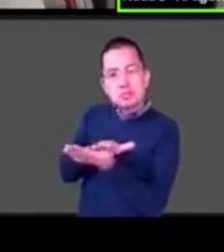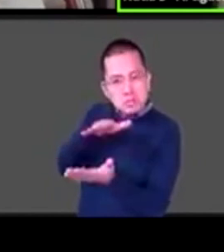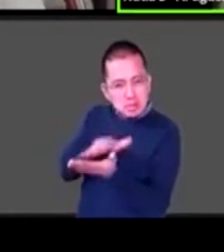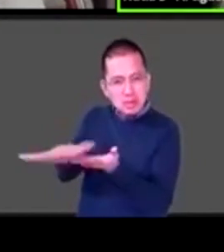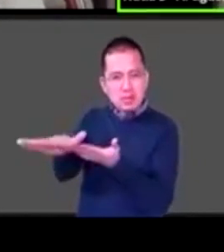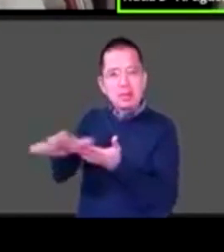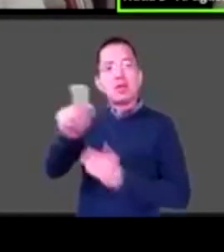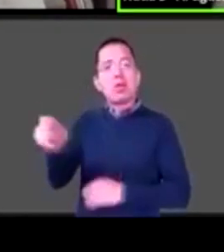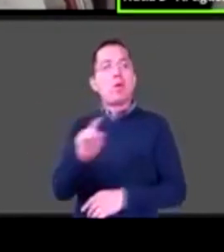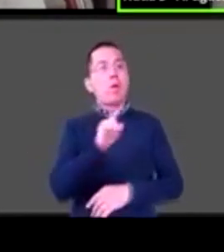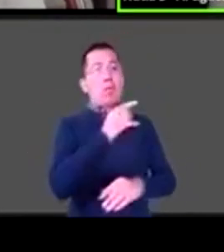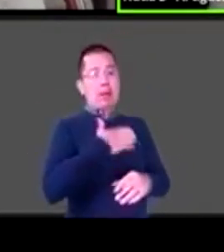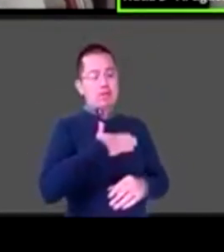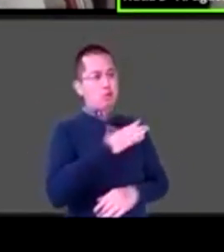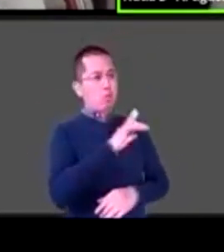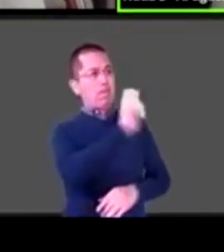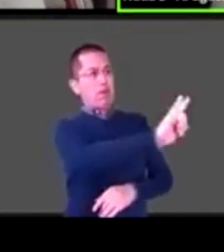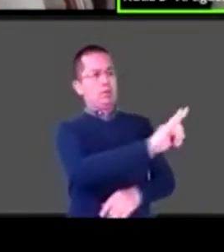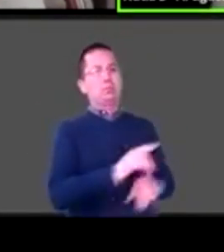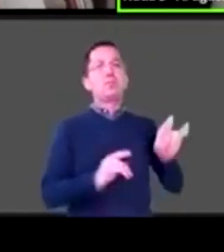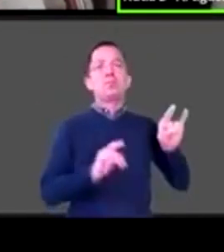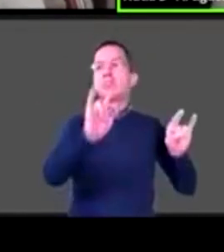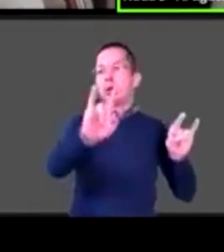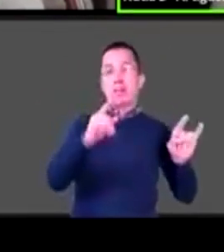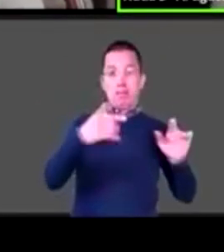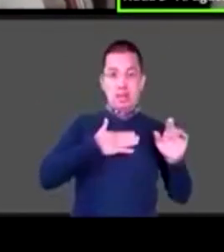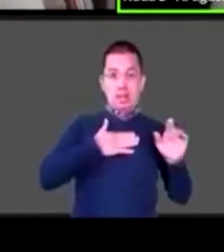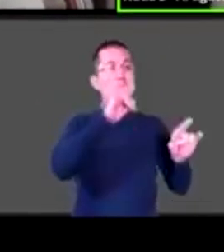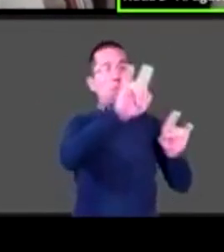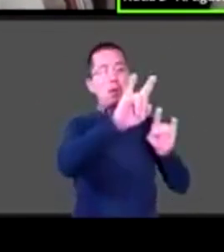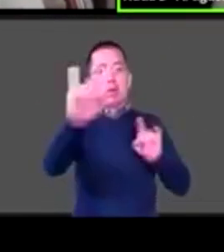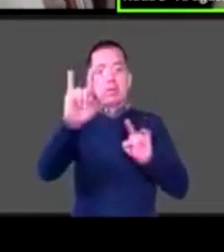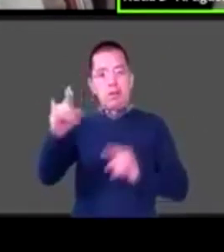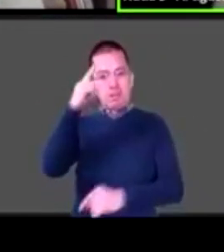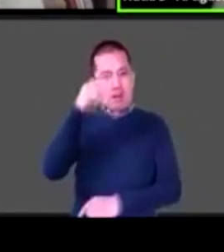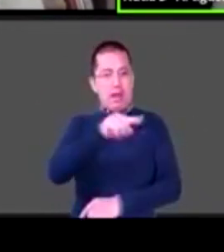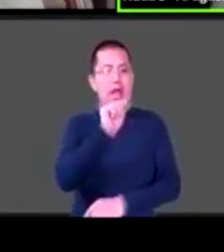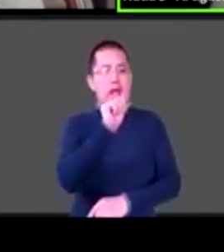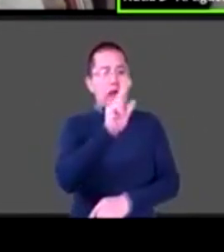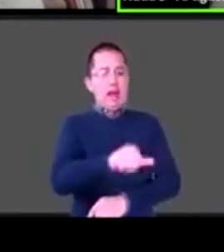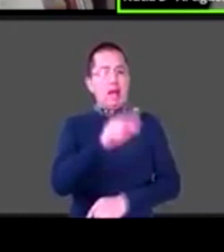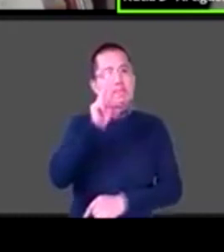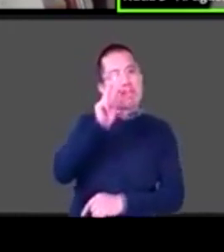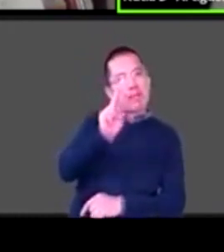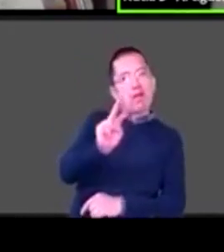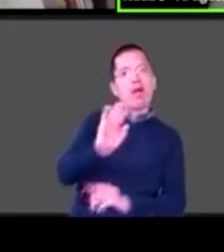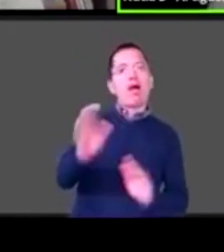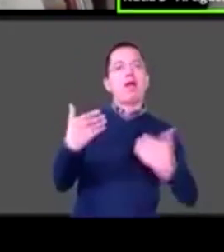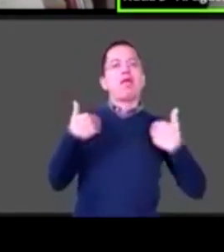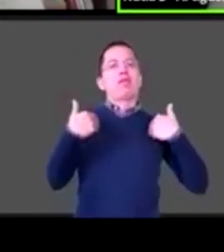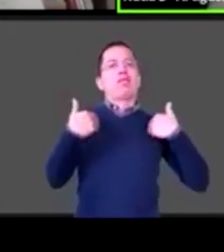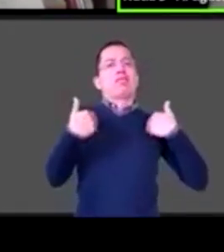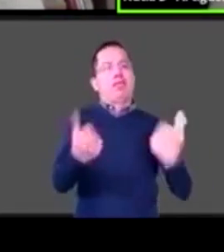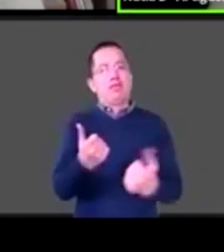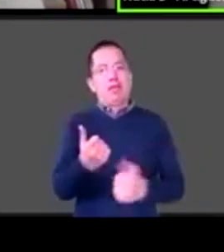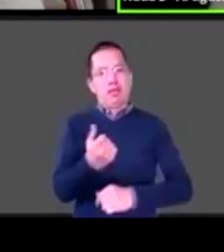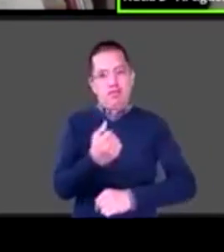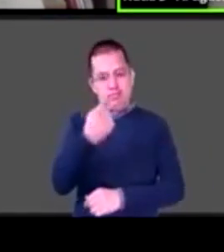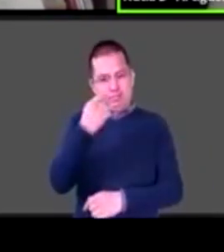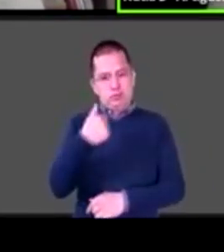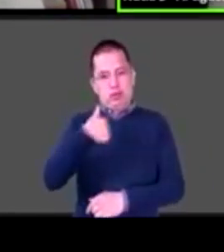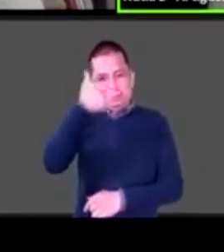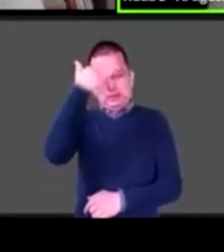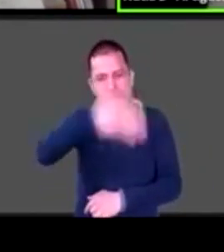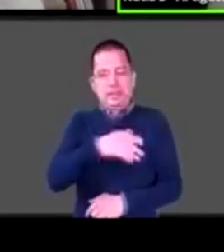para que Alan vea porque las personas con discapacidad intelectual, también las personas con autismo, entiendo, no todas, bueno, todas son